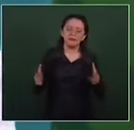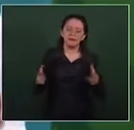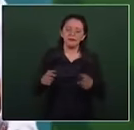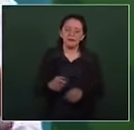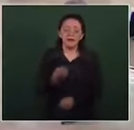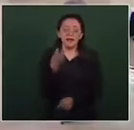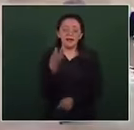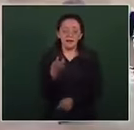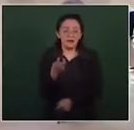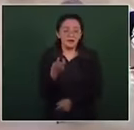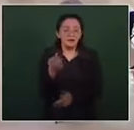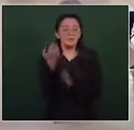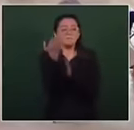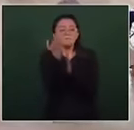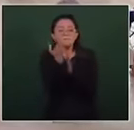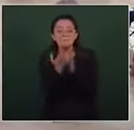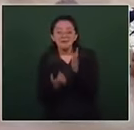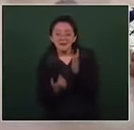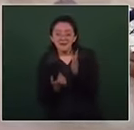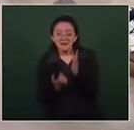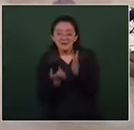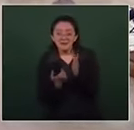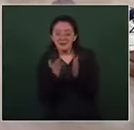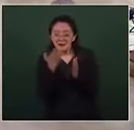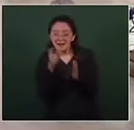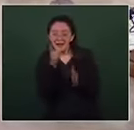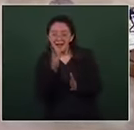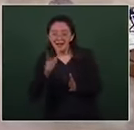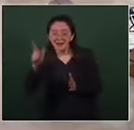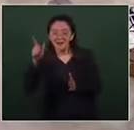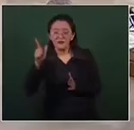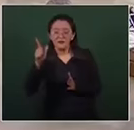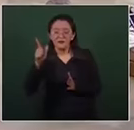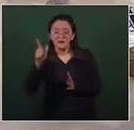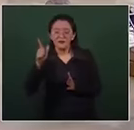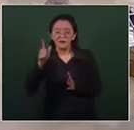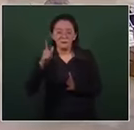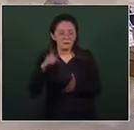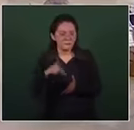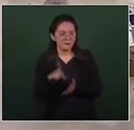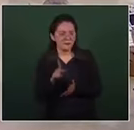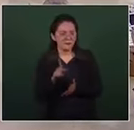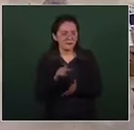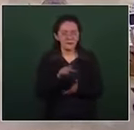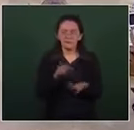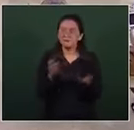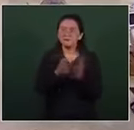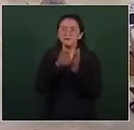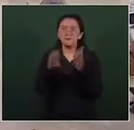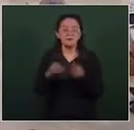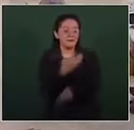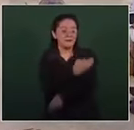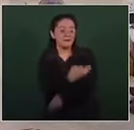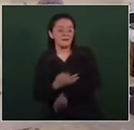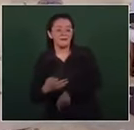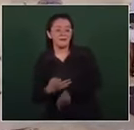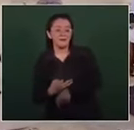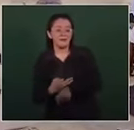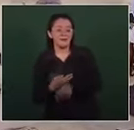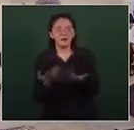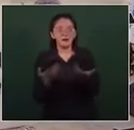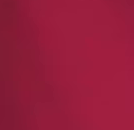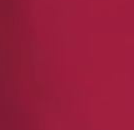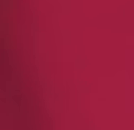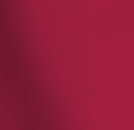pagan menos tarifa de luz que lo que paga una familia de la clase